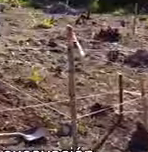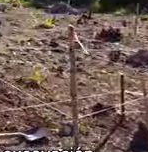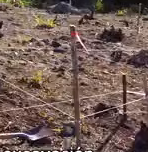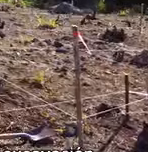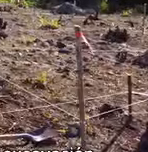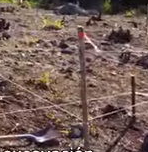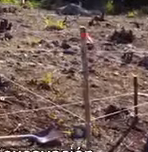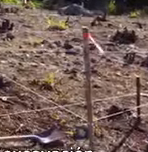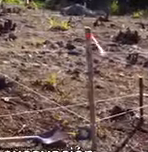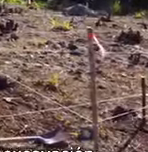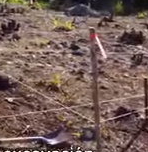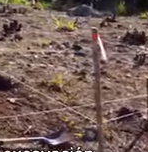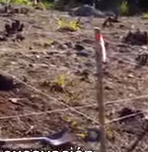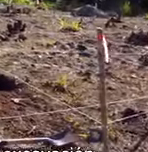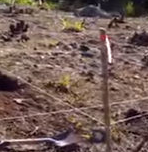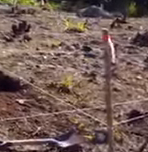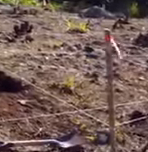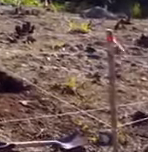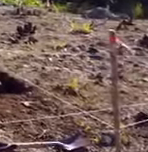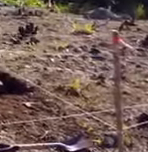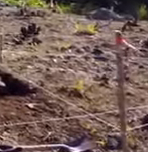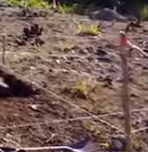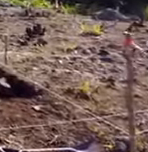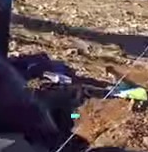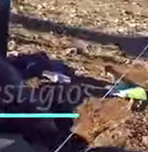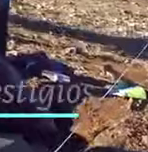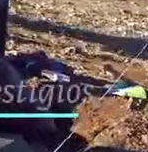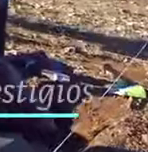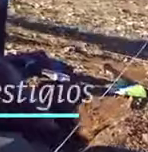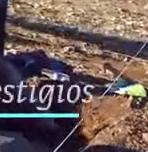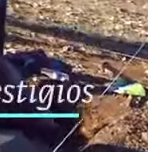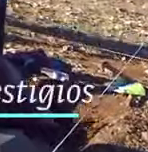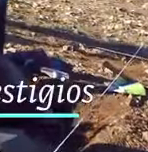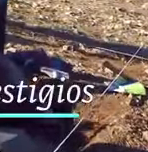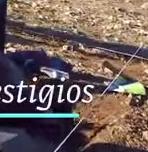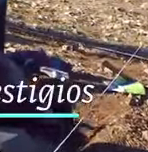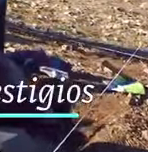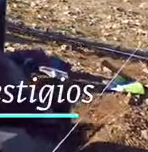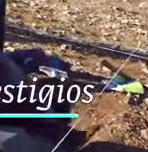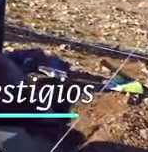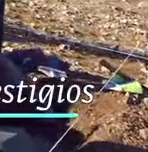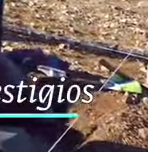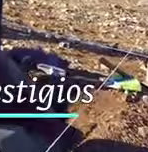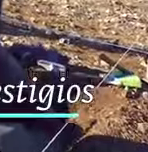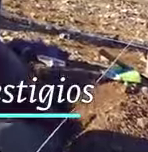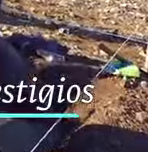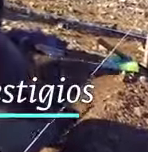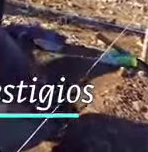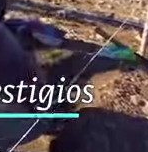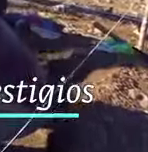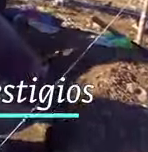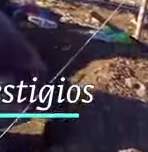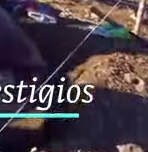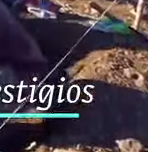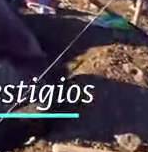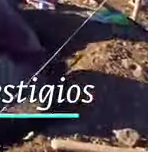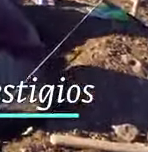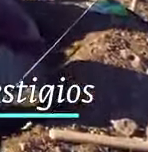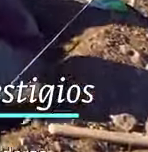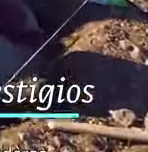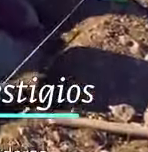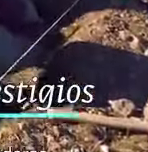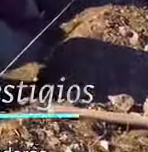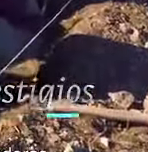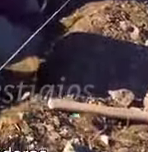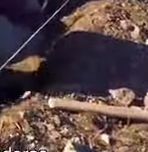superficie en campo y excavación. Hasta el momento, en el tramo 4, se han encontrado 3,558 vestigios.